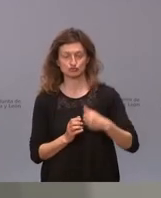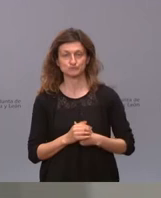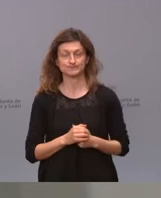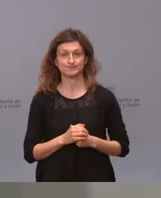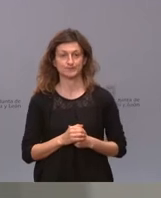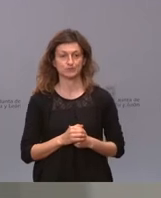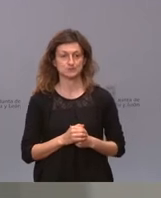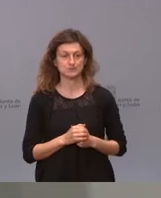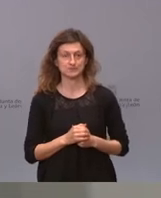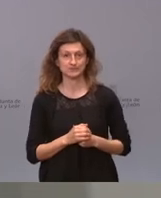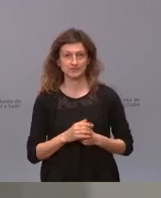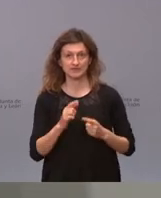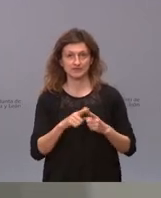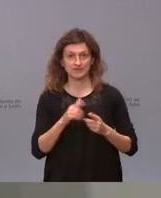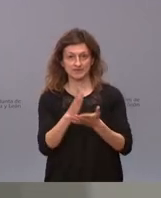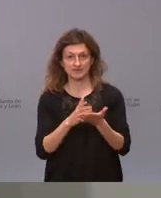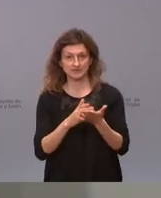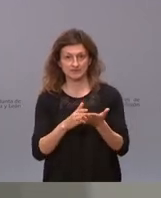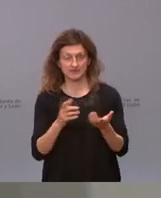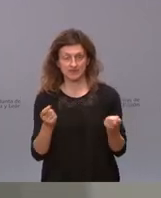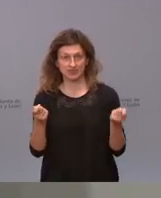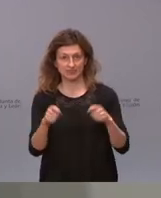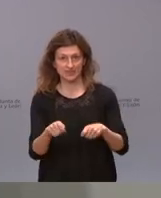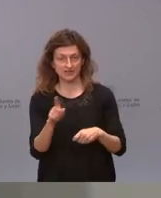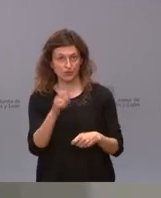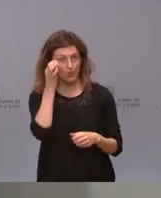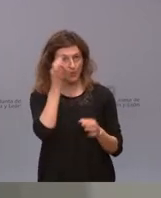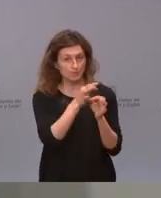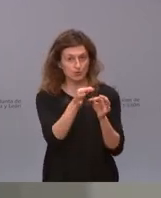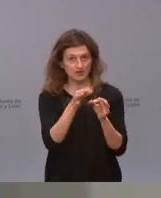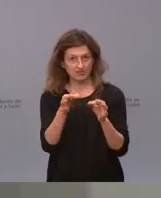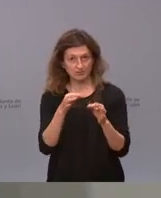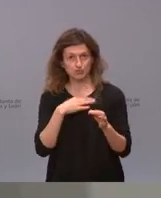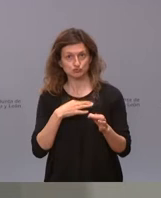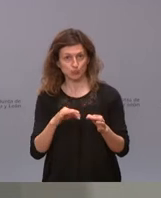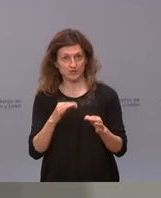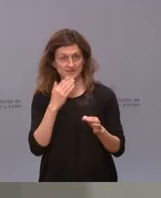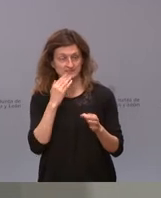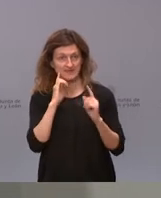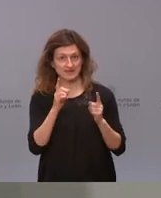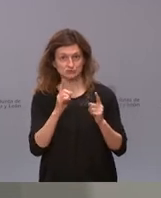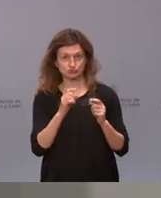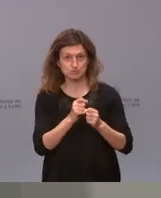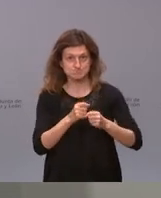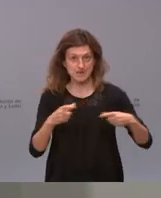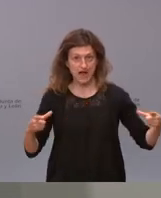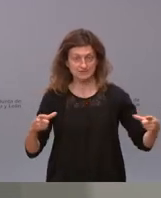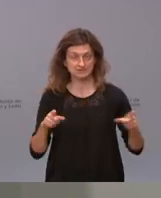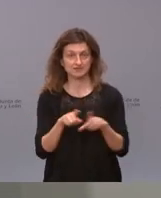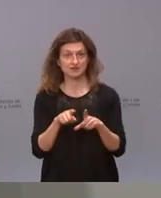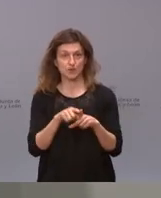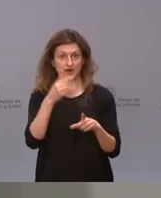dicho que el cierre perimetral de toda la comunidad no, de municipios eso se podría plantear en caso de que se dispare la incidencia como se hizo